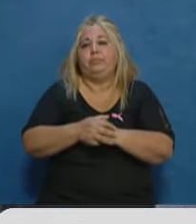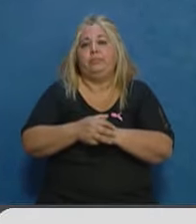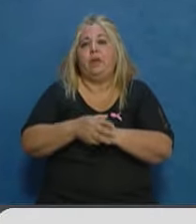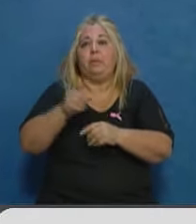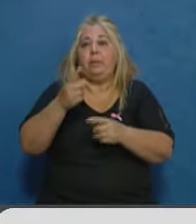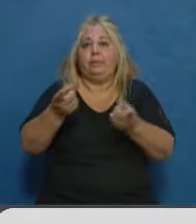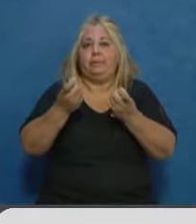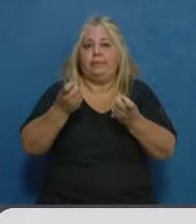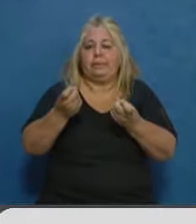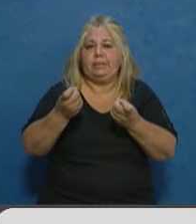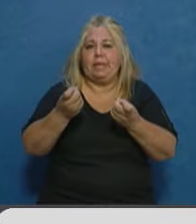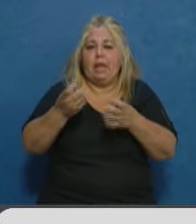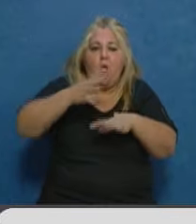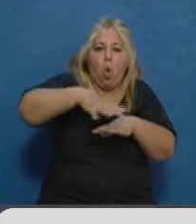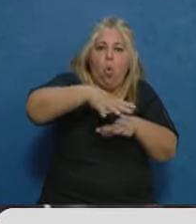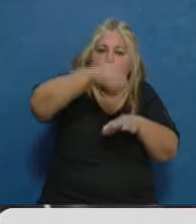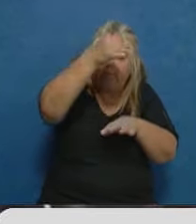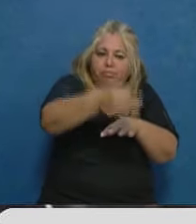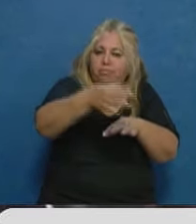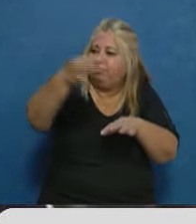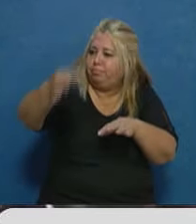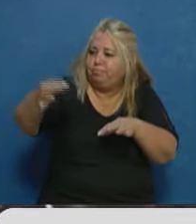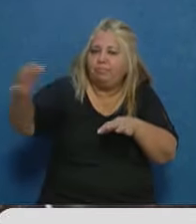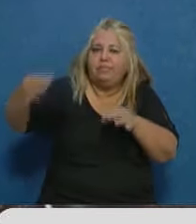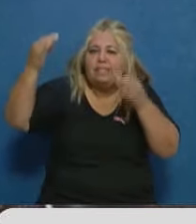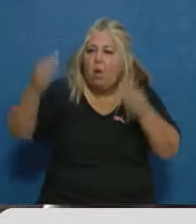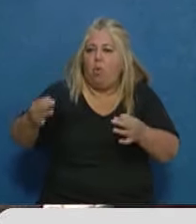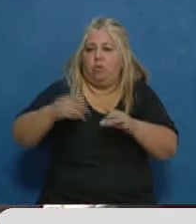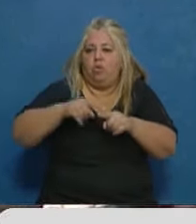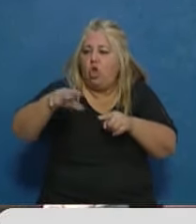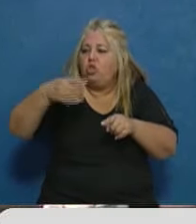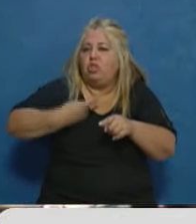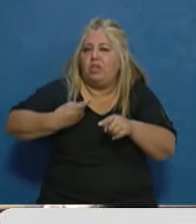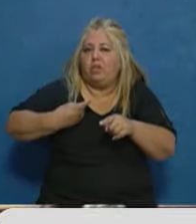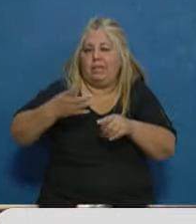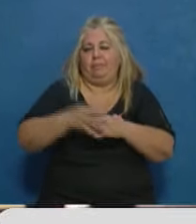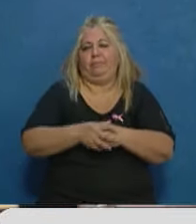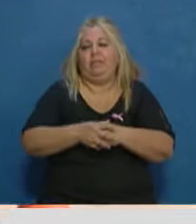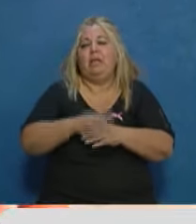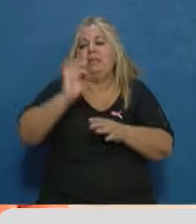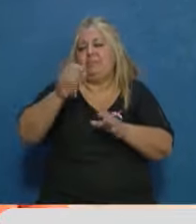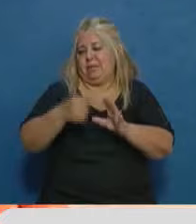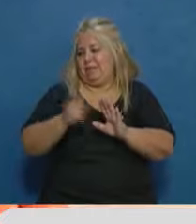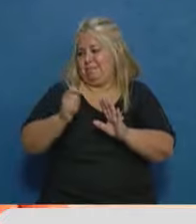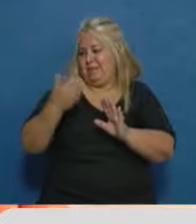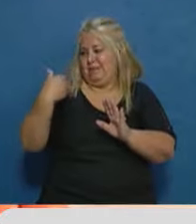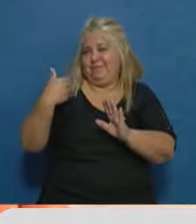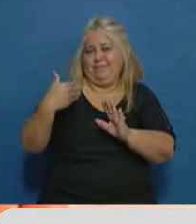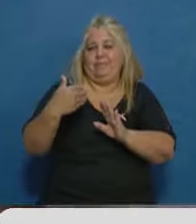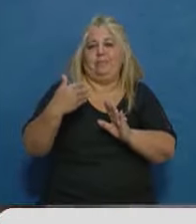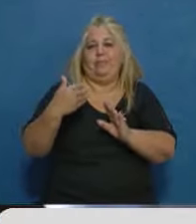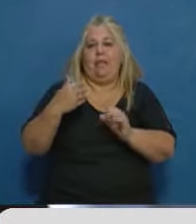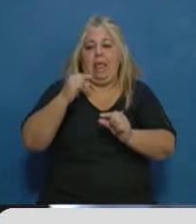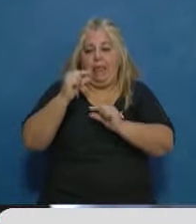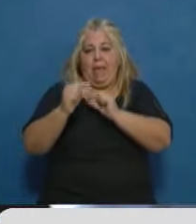herramientas más focalizadas, dicen desde el Gobierno Nacional. Tras estas aperturas graduales que se han ido dando en los últimos meses. Salvo el turismo